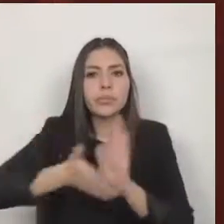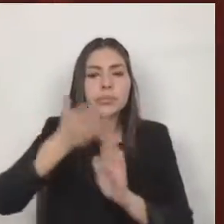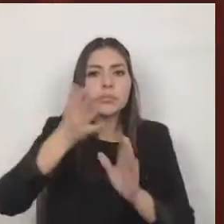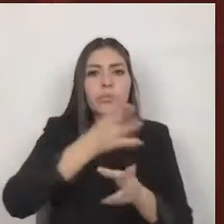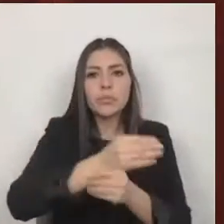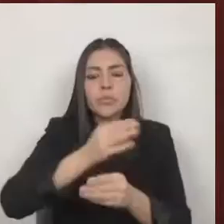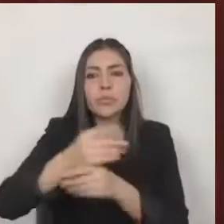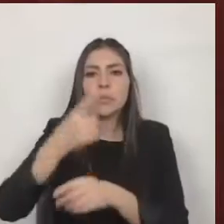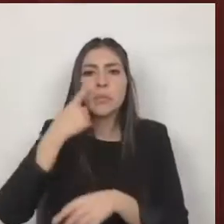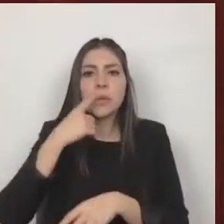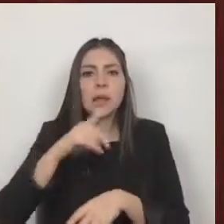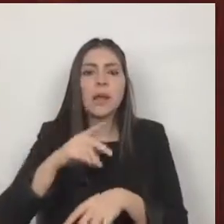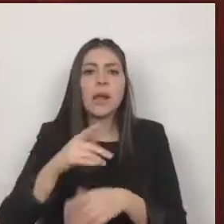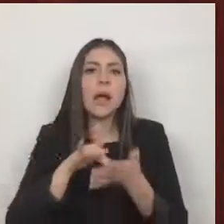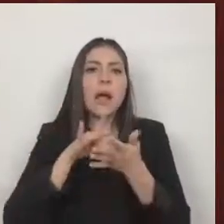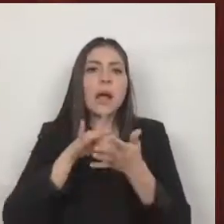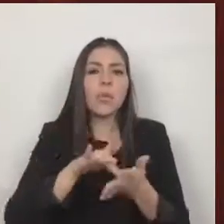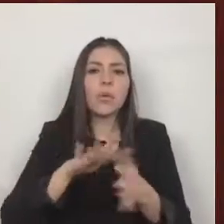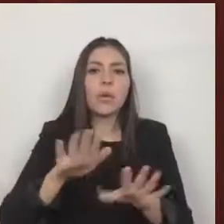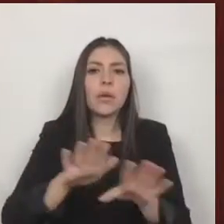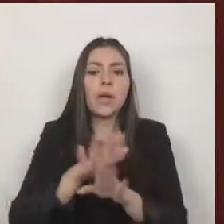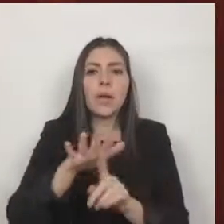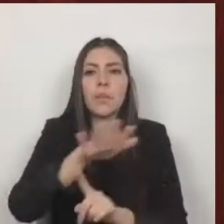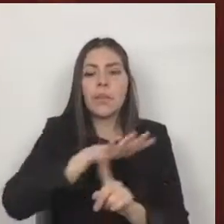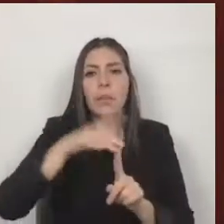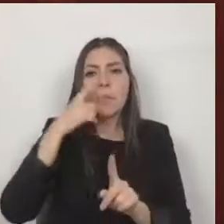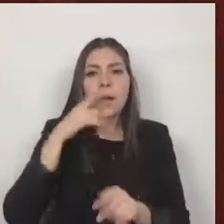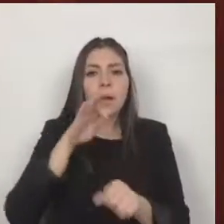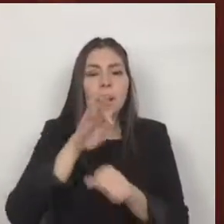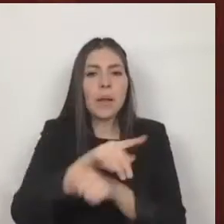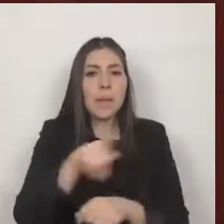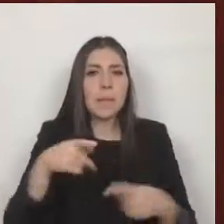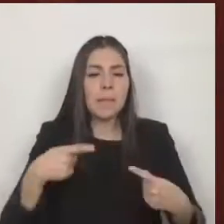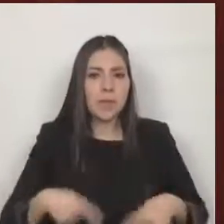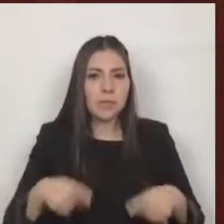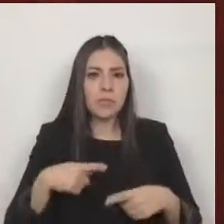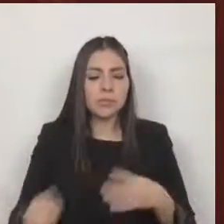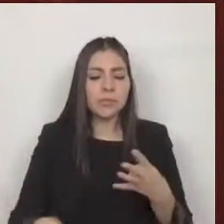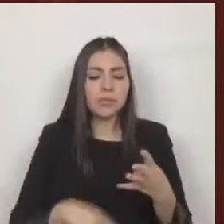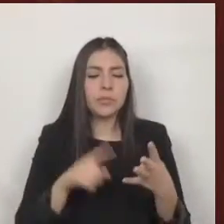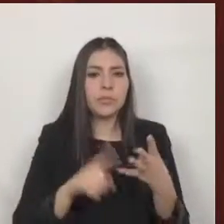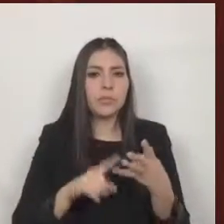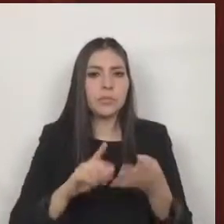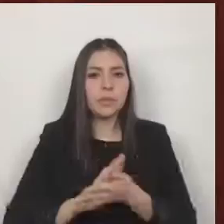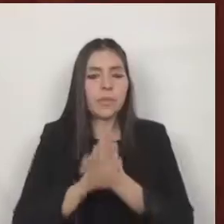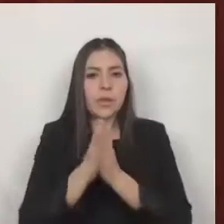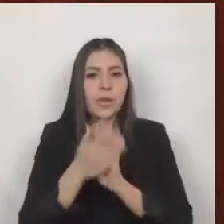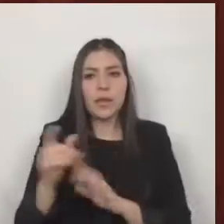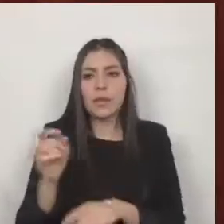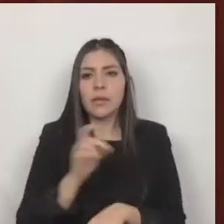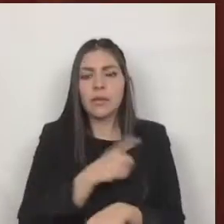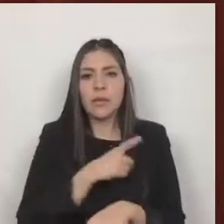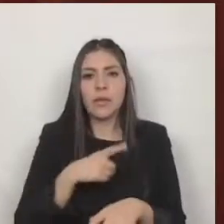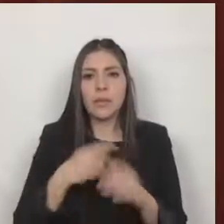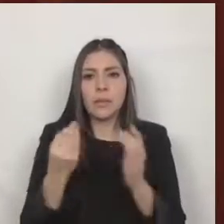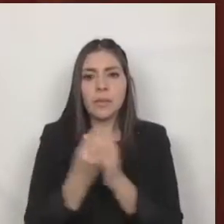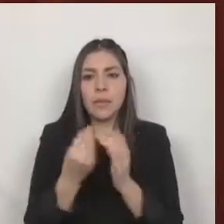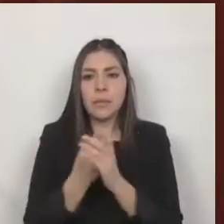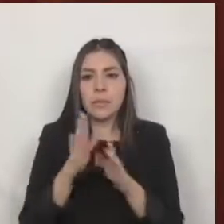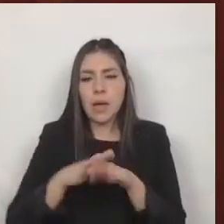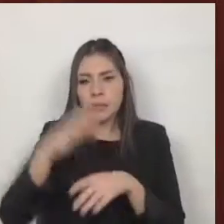impacten a la población cuatro propiciar la especialización de los servicios servidores públicos municipales